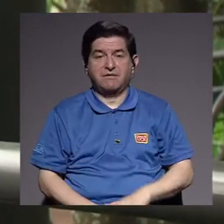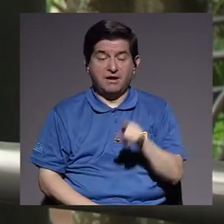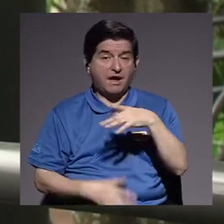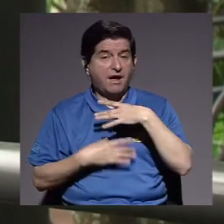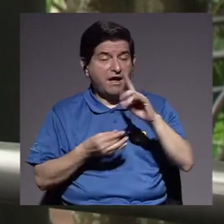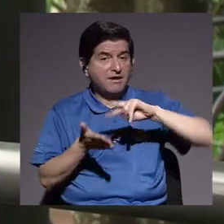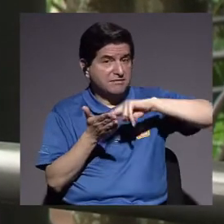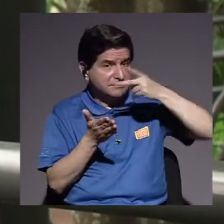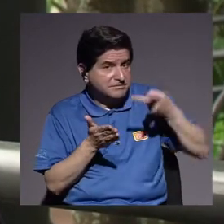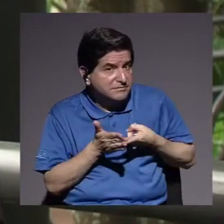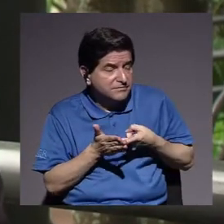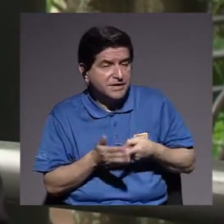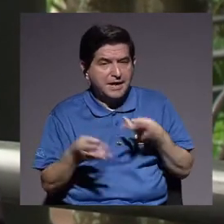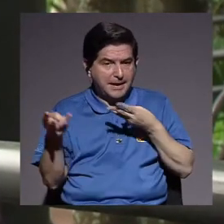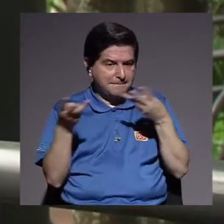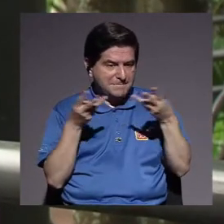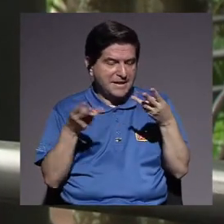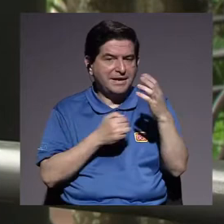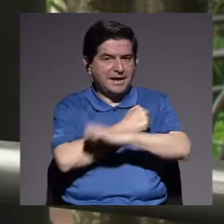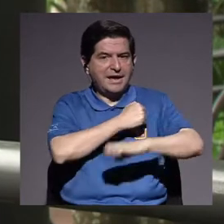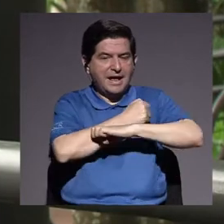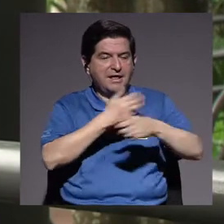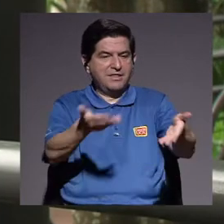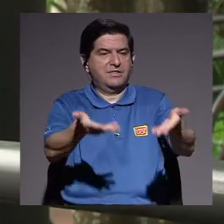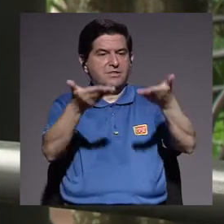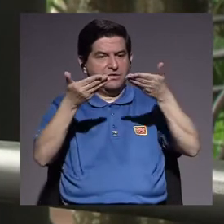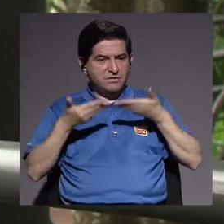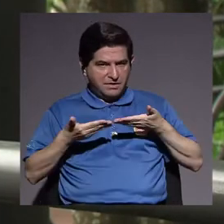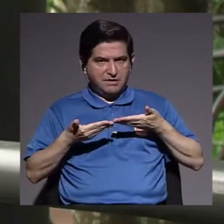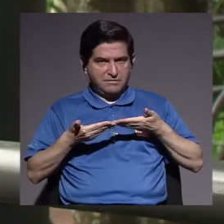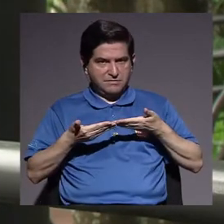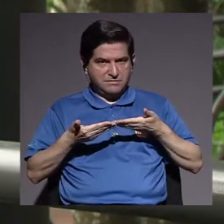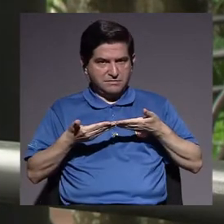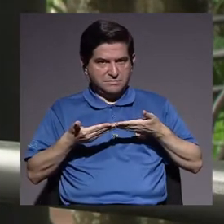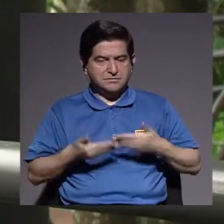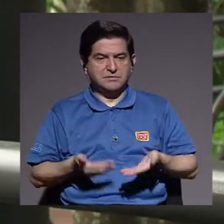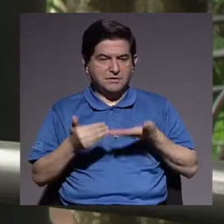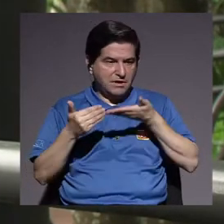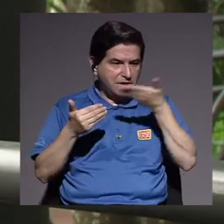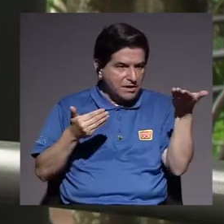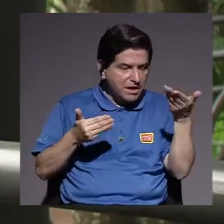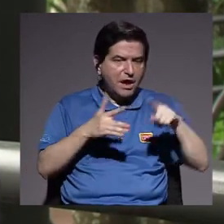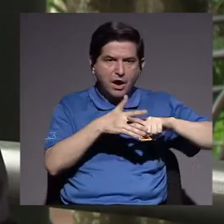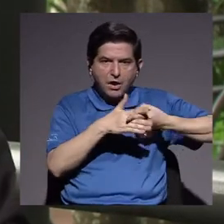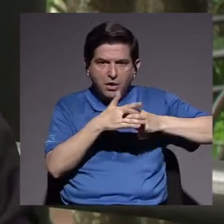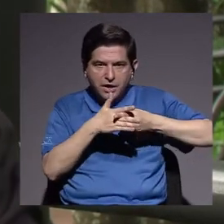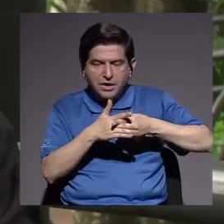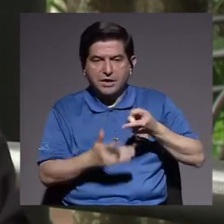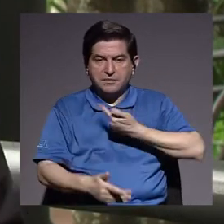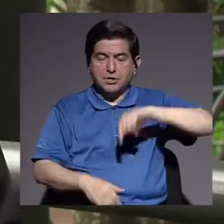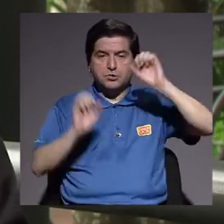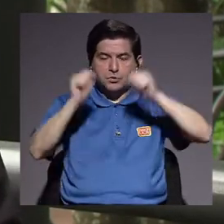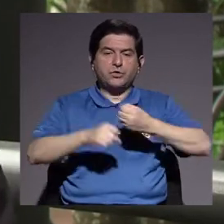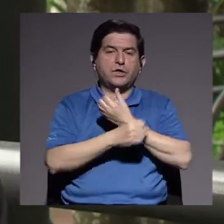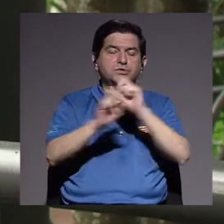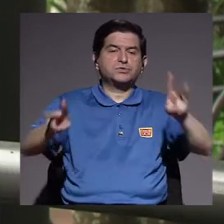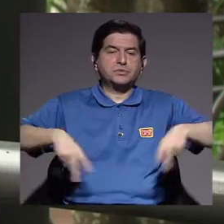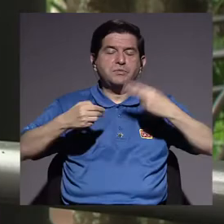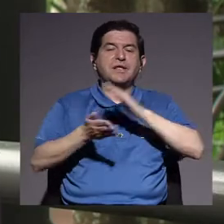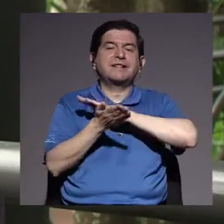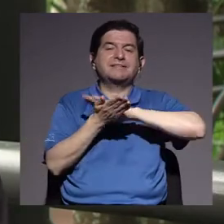interesarnos porque el mercado y el Estado nos provean de los elementos y las herramientas para que podamos sobrevivir